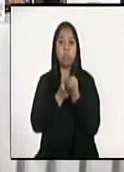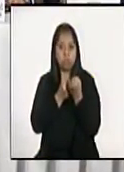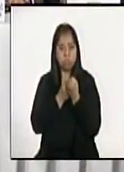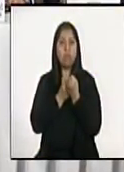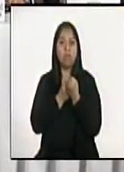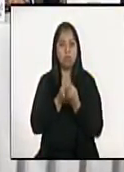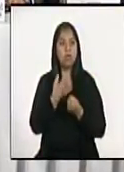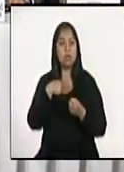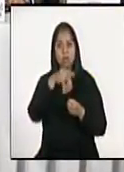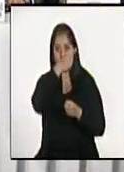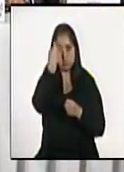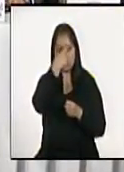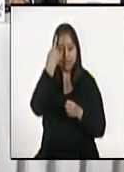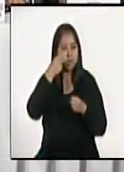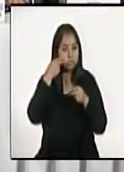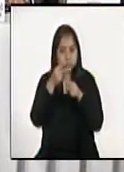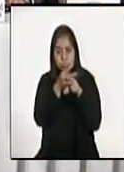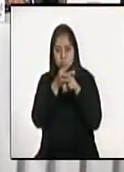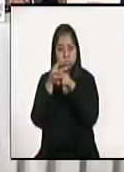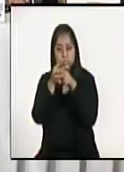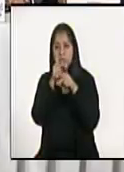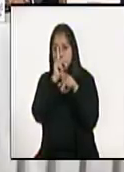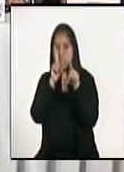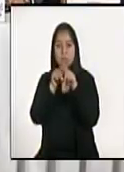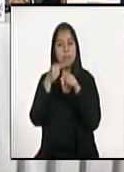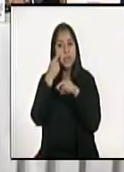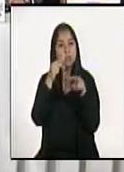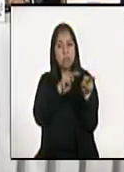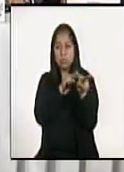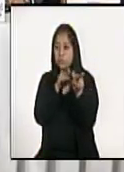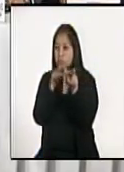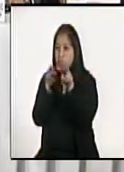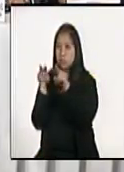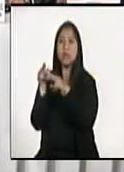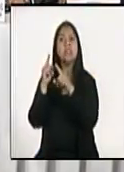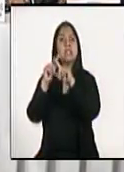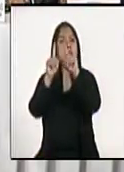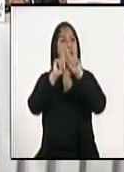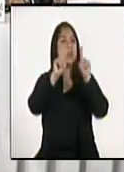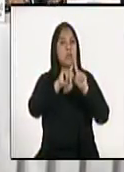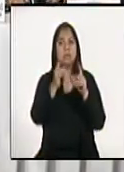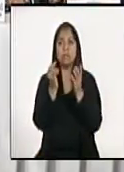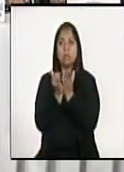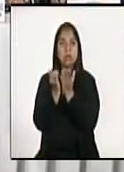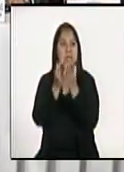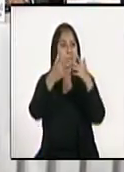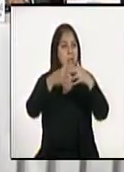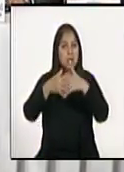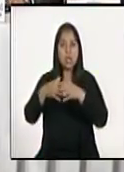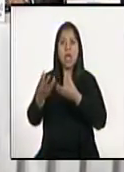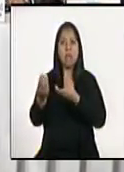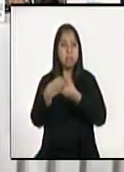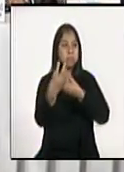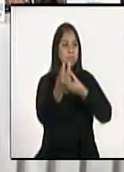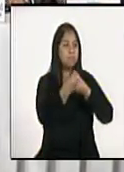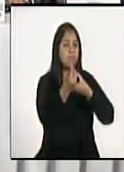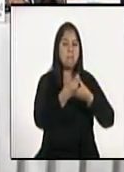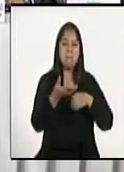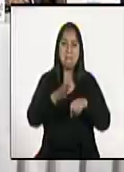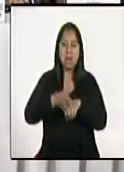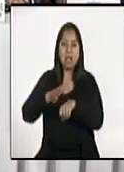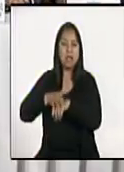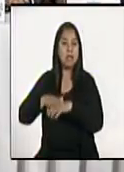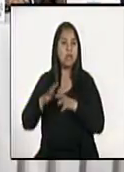supervisión y hemos visto como los diferentes sectores han ido sumándose a uno a uno, aportando cada uno